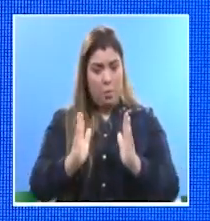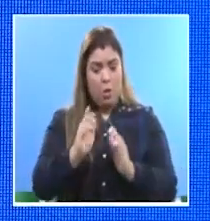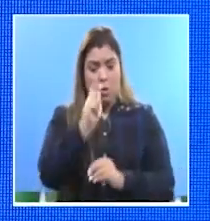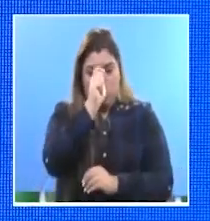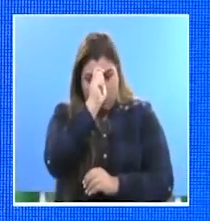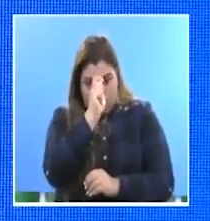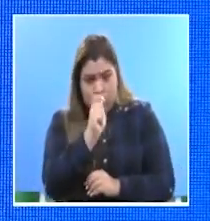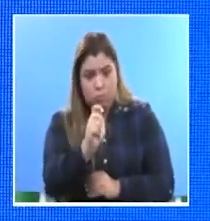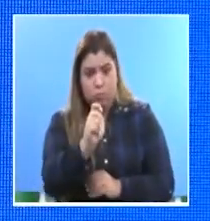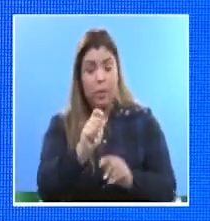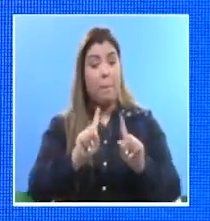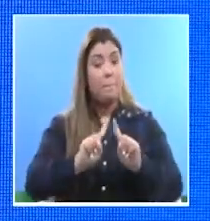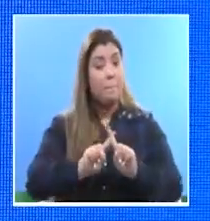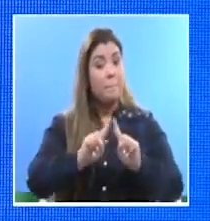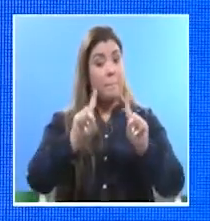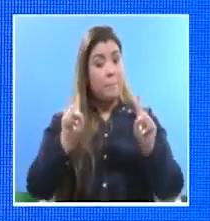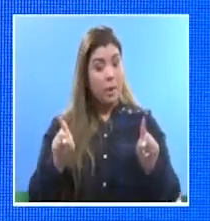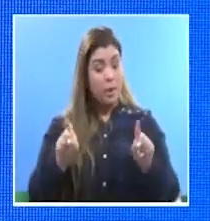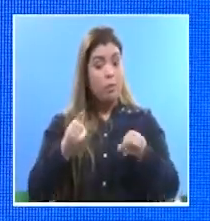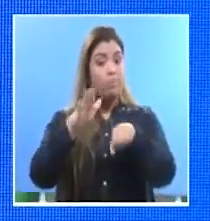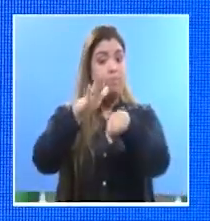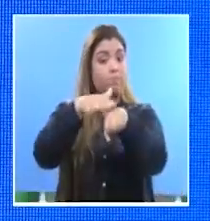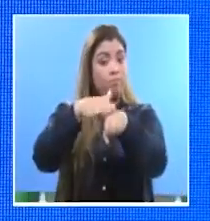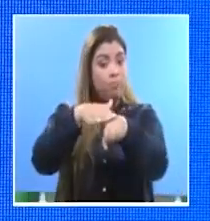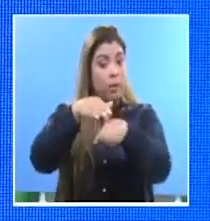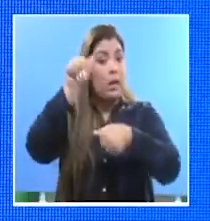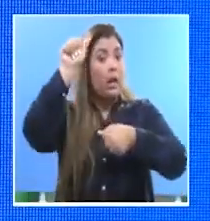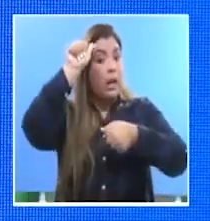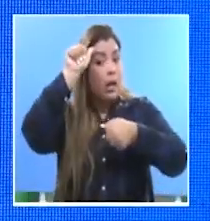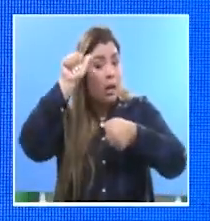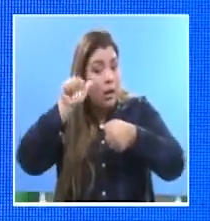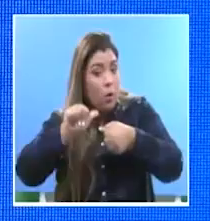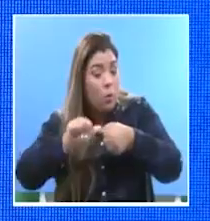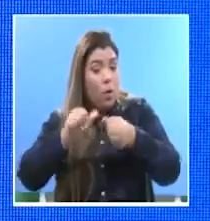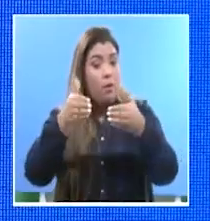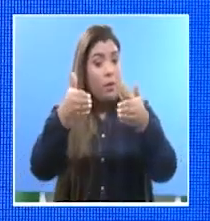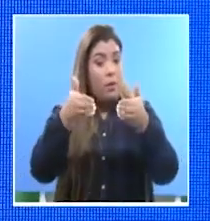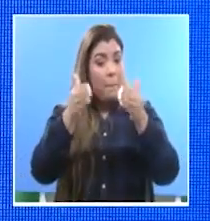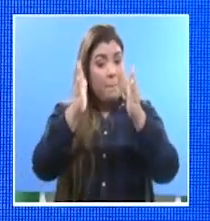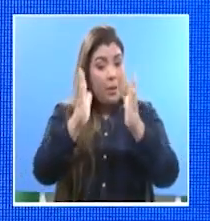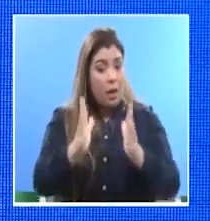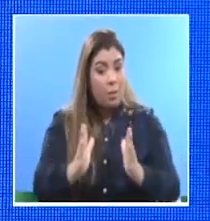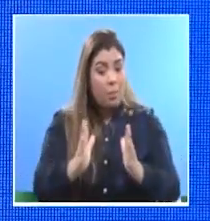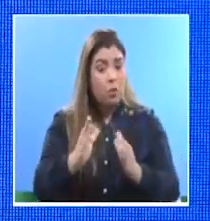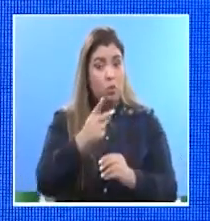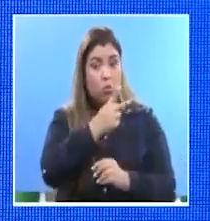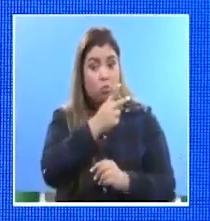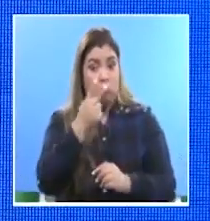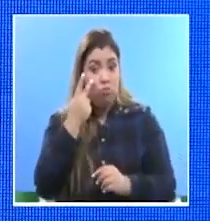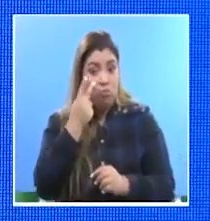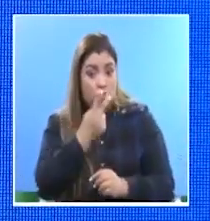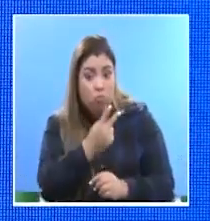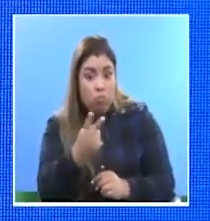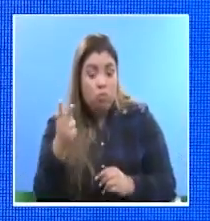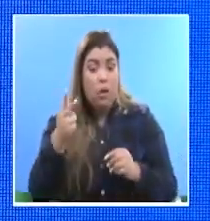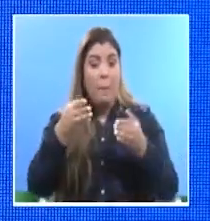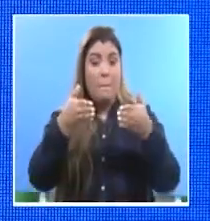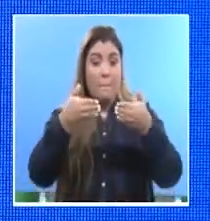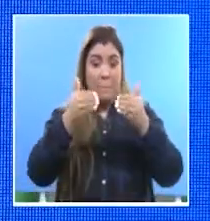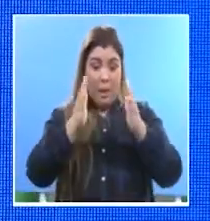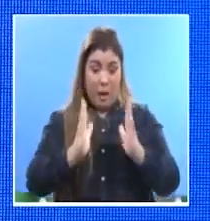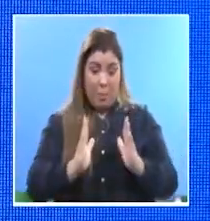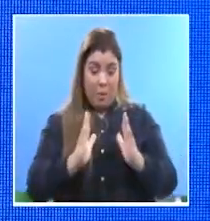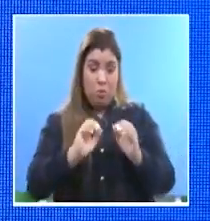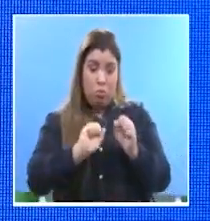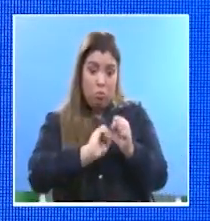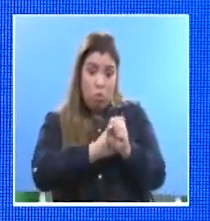también queremos recordarle a la población que ante una situación como la que estamos viviendo